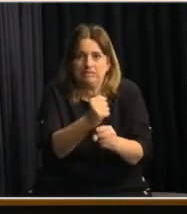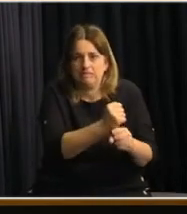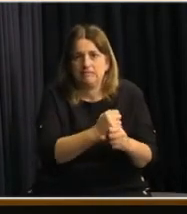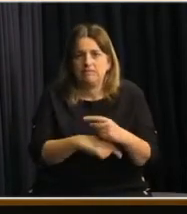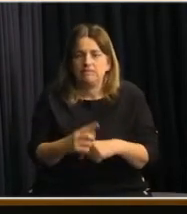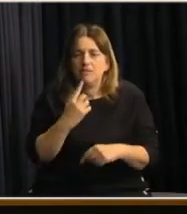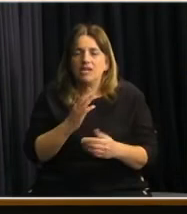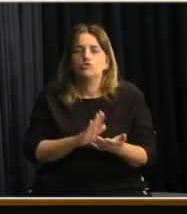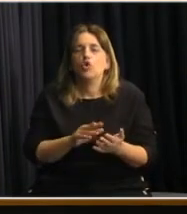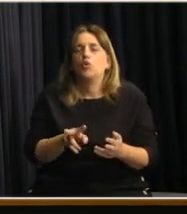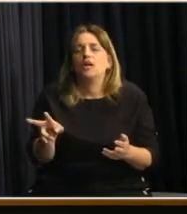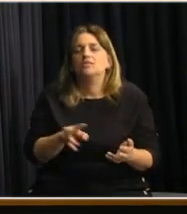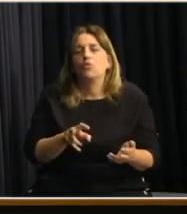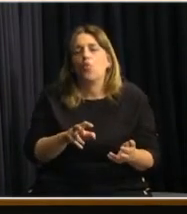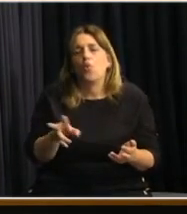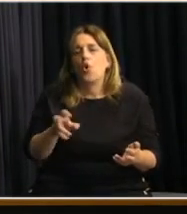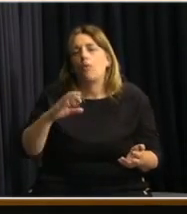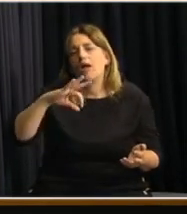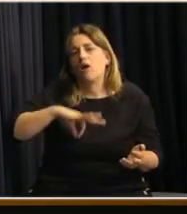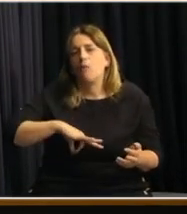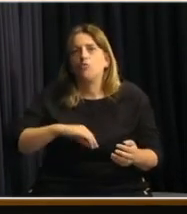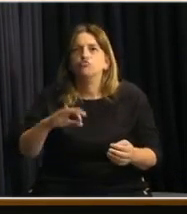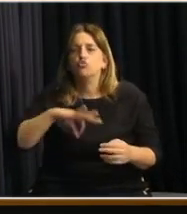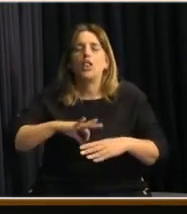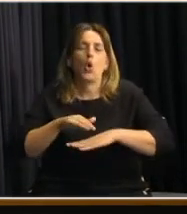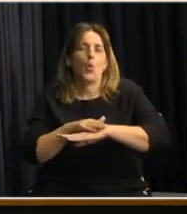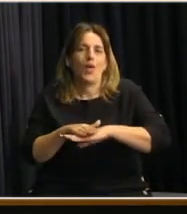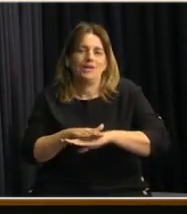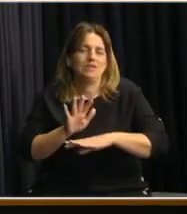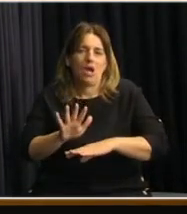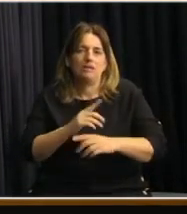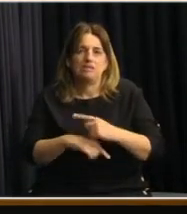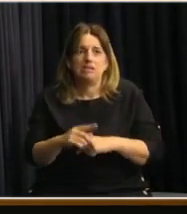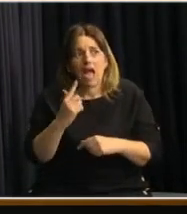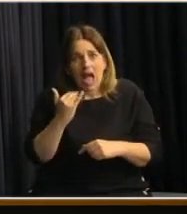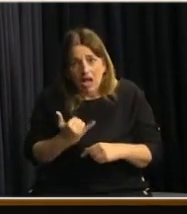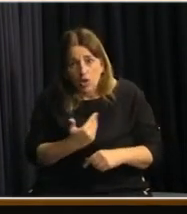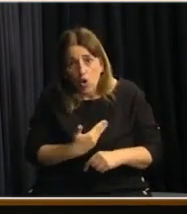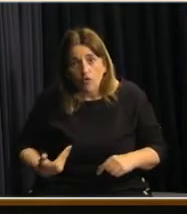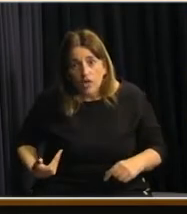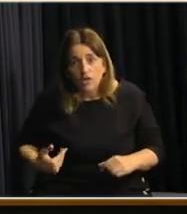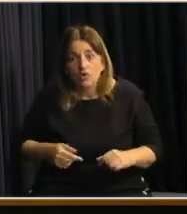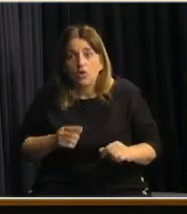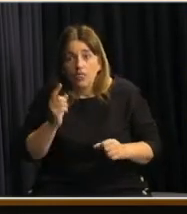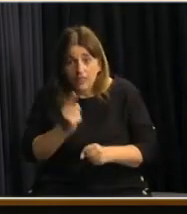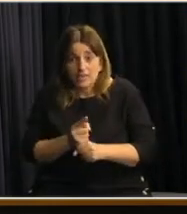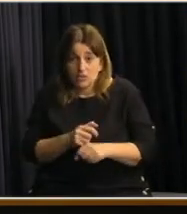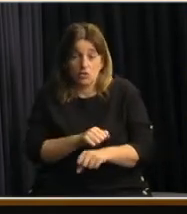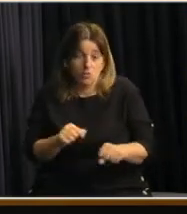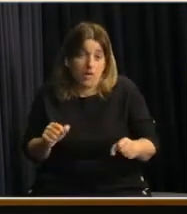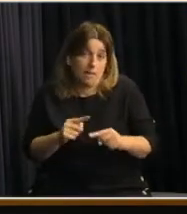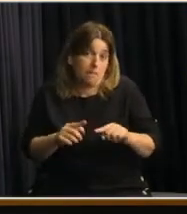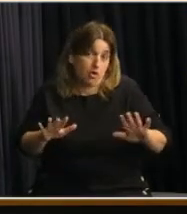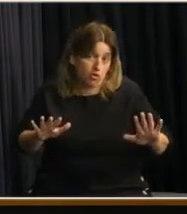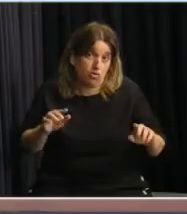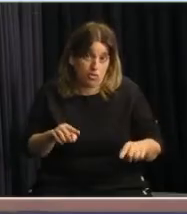tema de la renta básica de un salario mínimo nacional. ¿Hay en la mesa del gobierno algún tipo de medida que se pueda estar